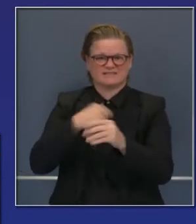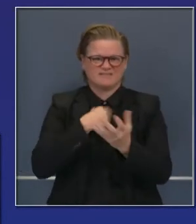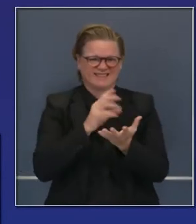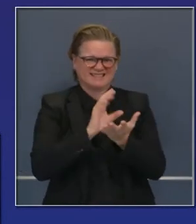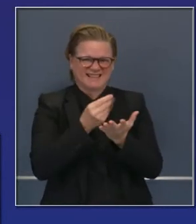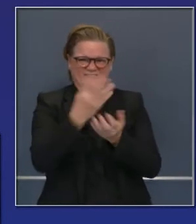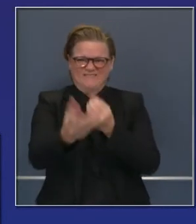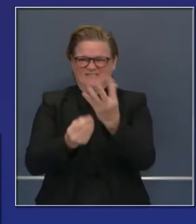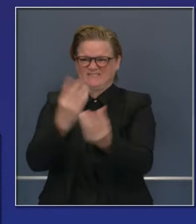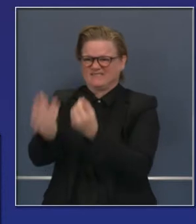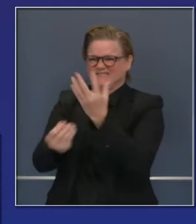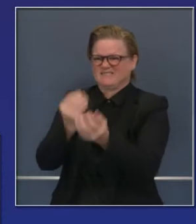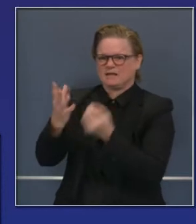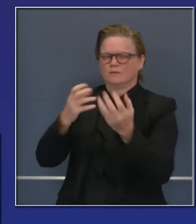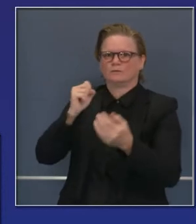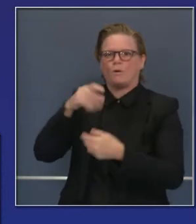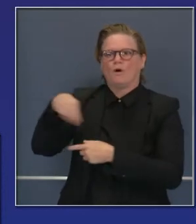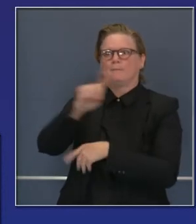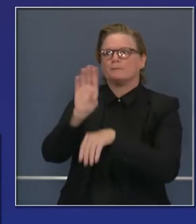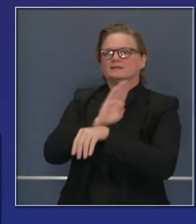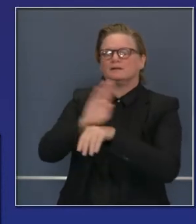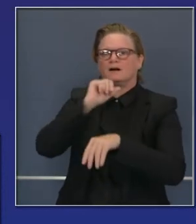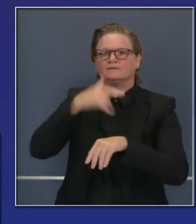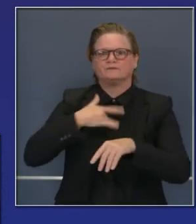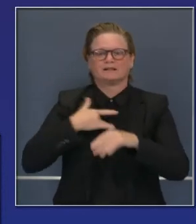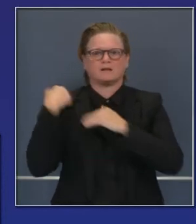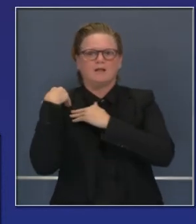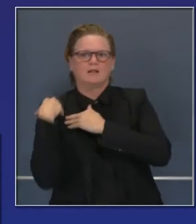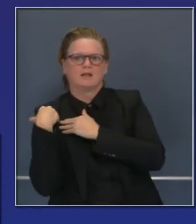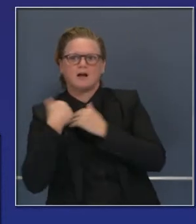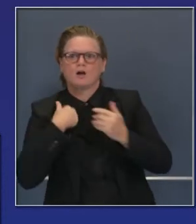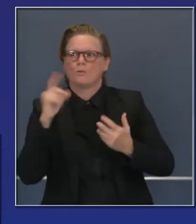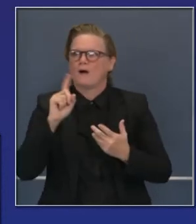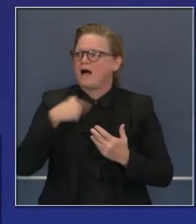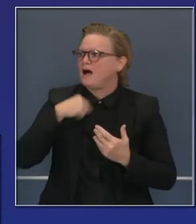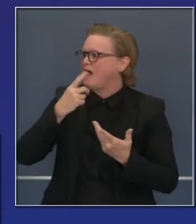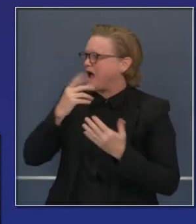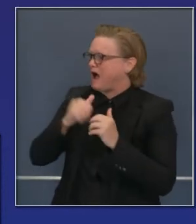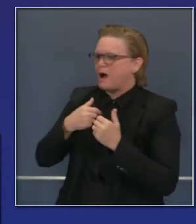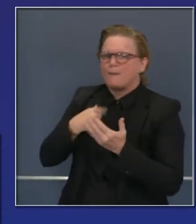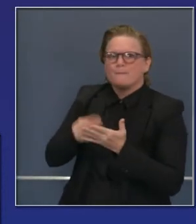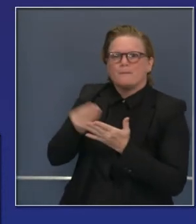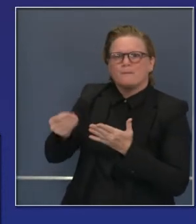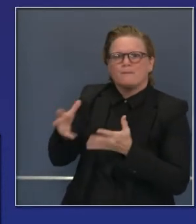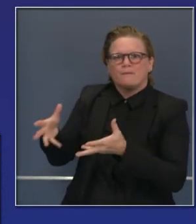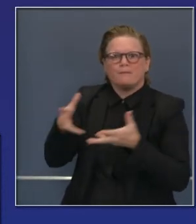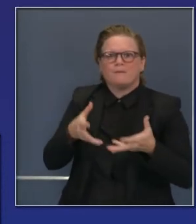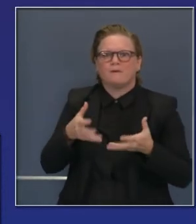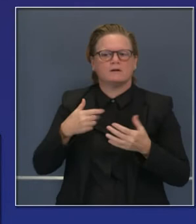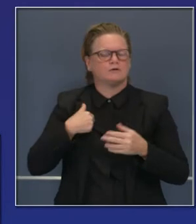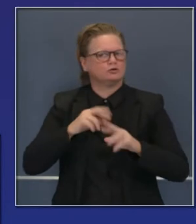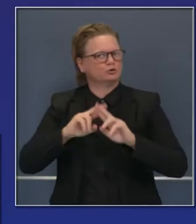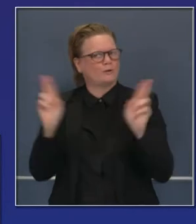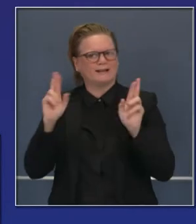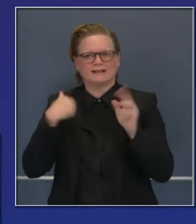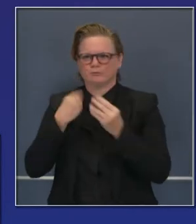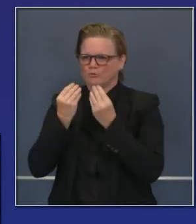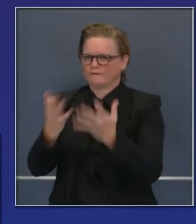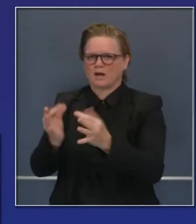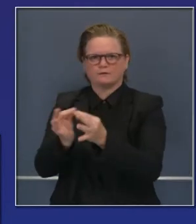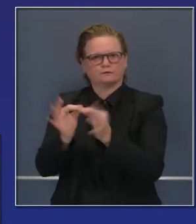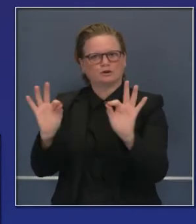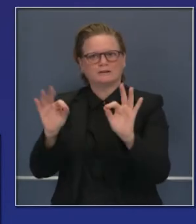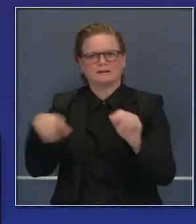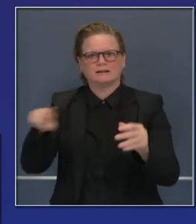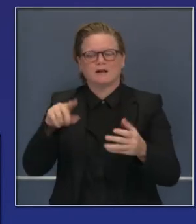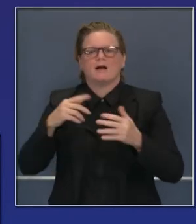Distribuyendo estos para que no tuvieran ellos que obtenerlos individualmente usando recursos preciosos para hacerlo. También hemos